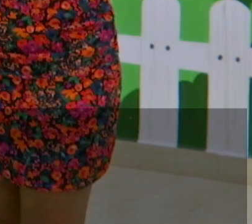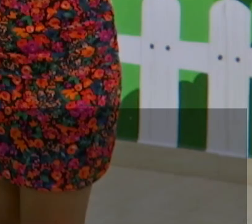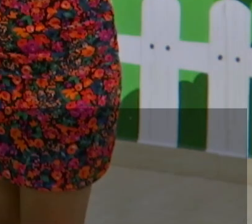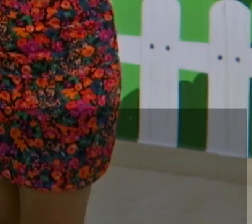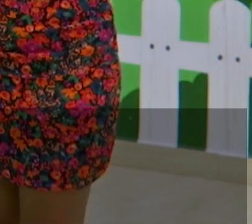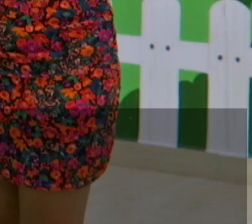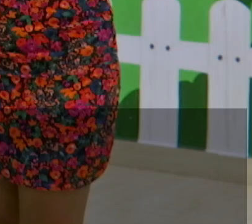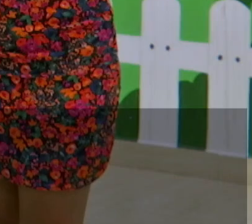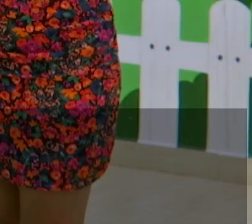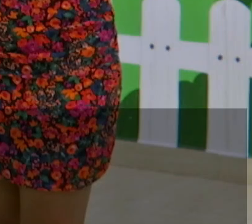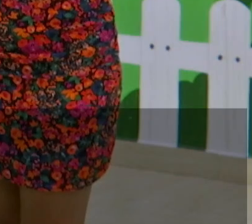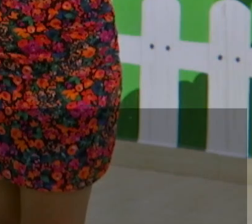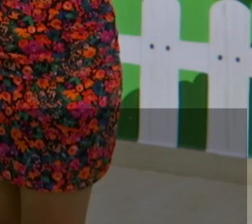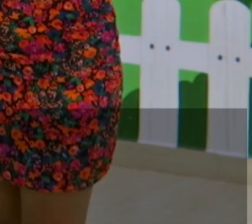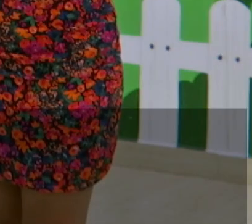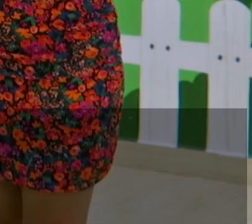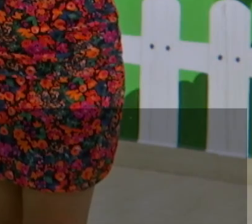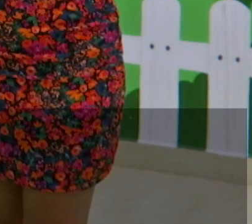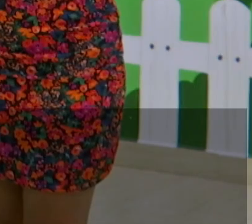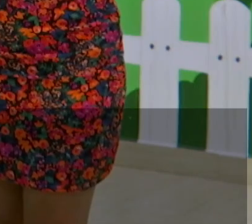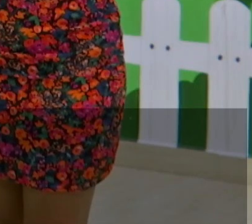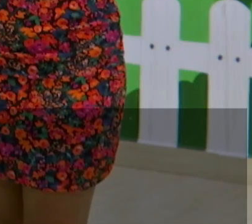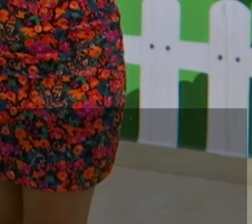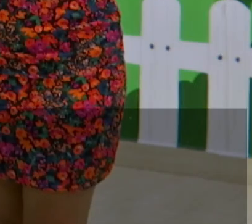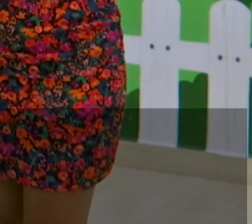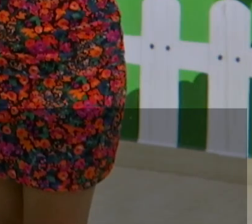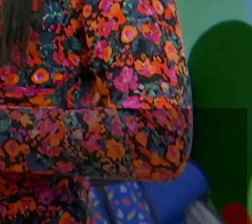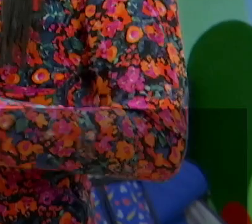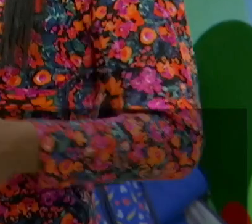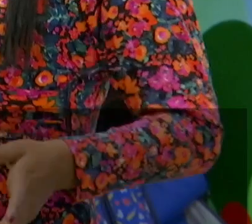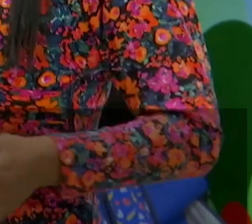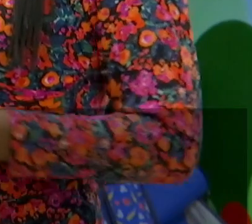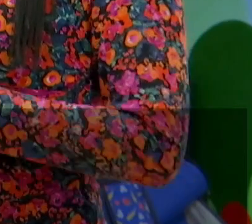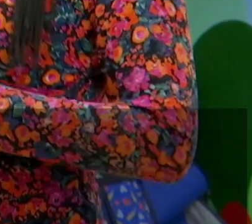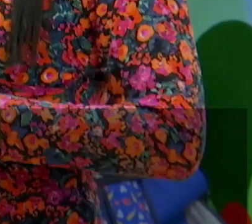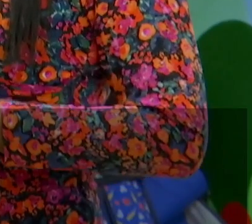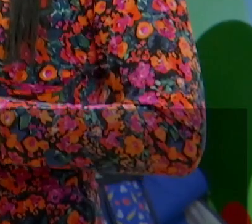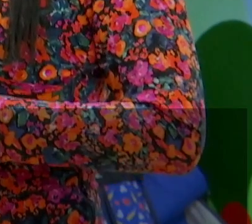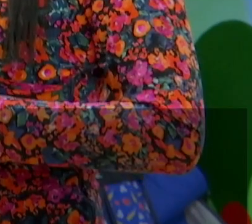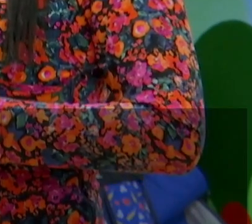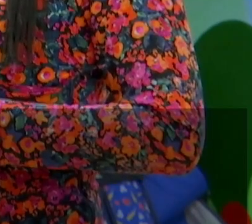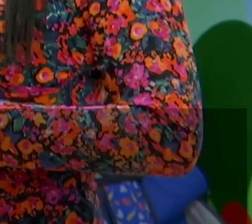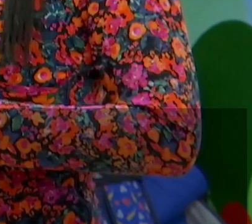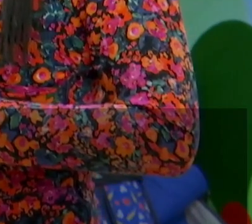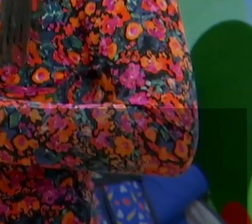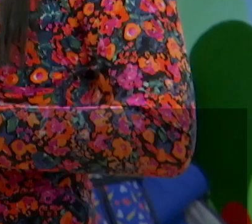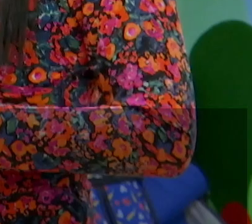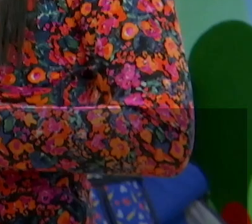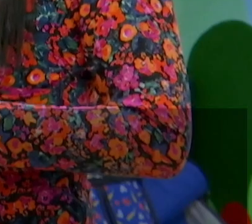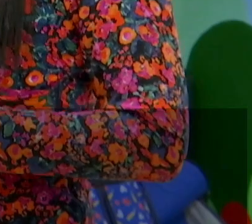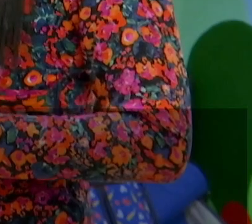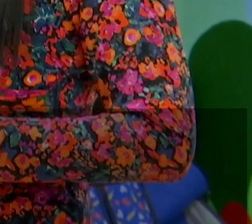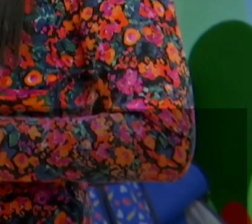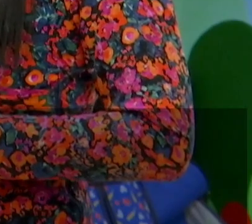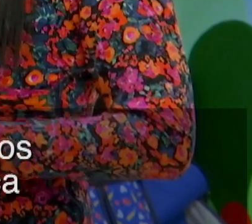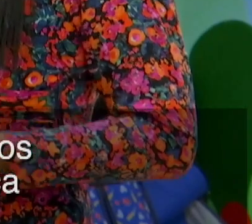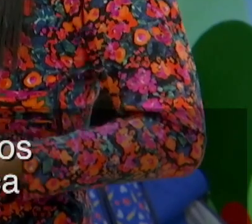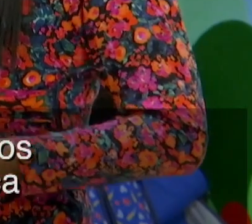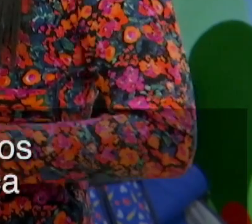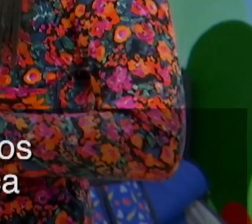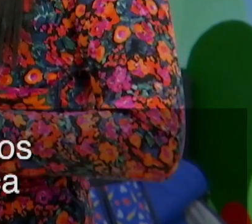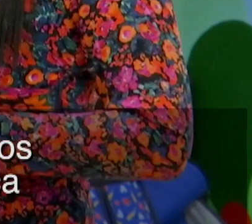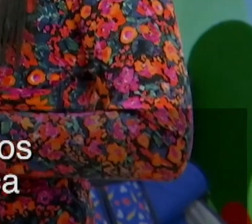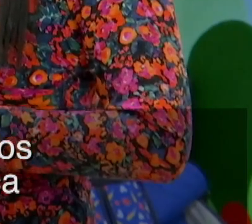comparación con el 34.6 por ciento en los hombres entre las causas que originan la violencia física están